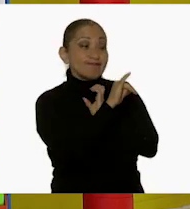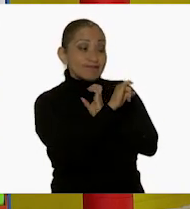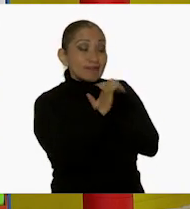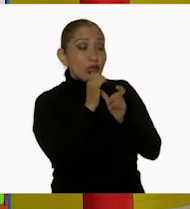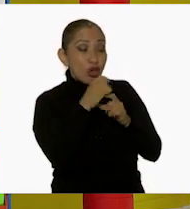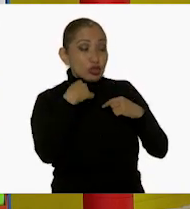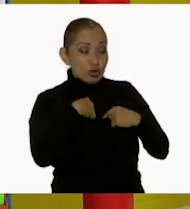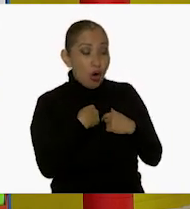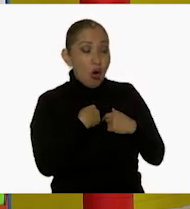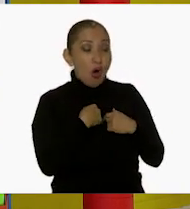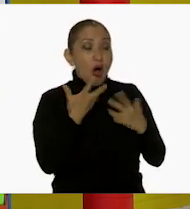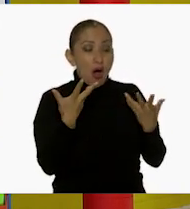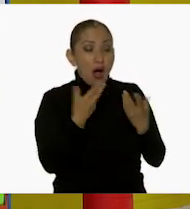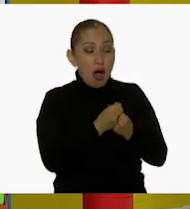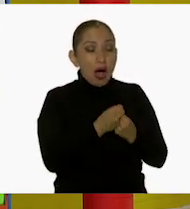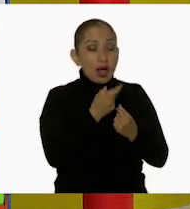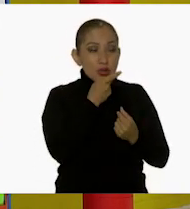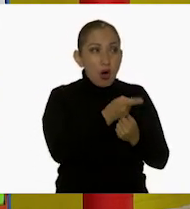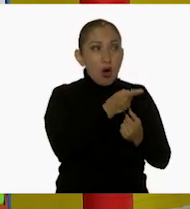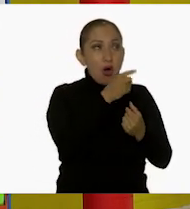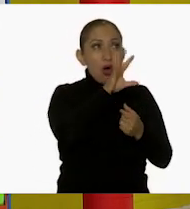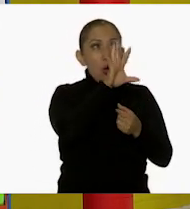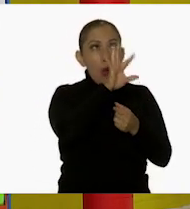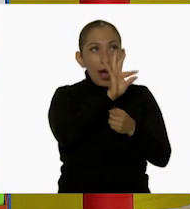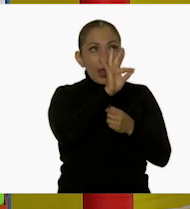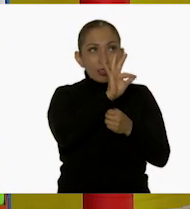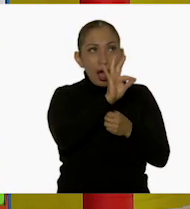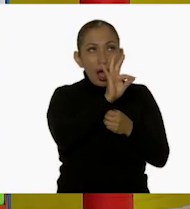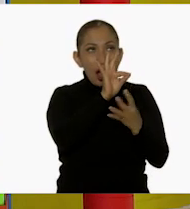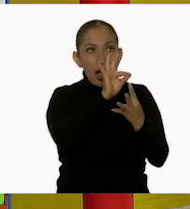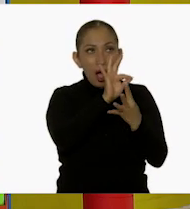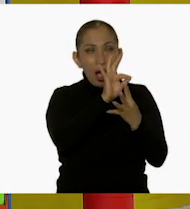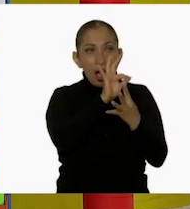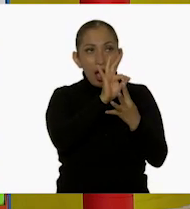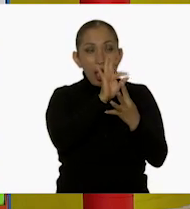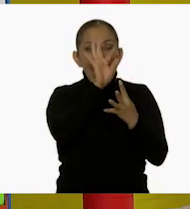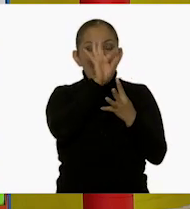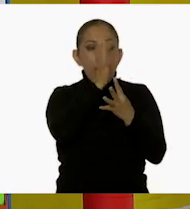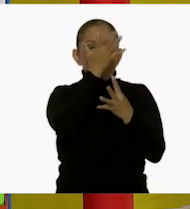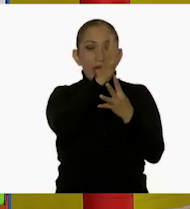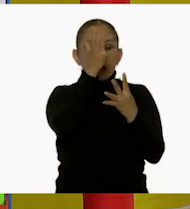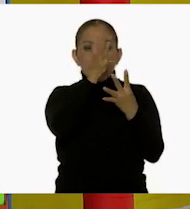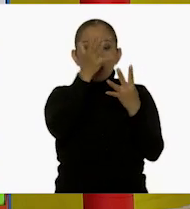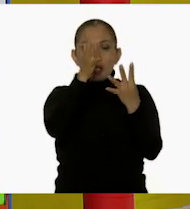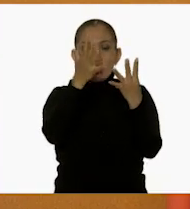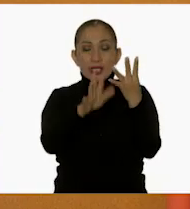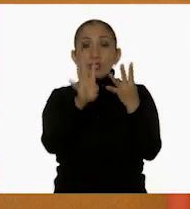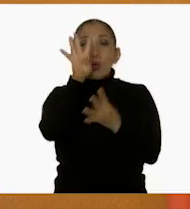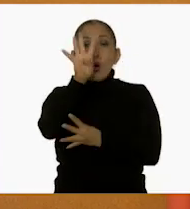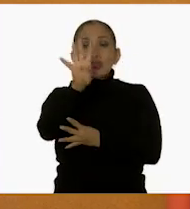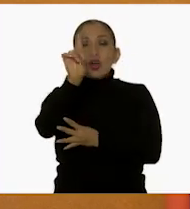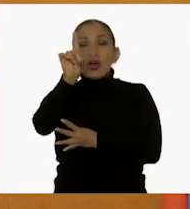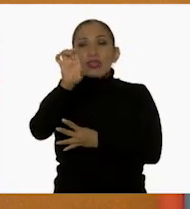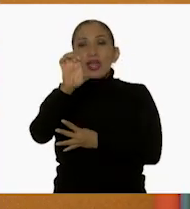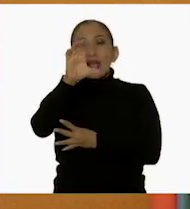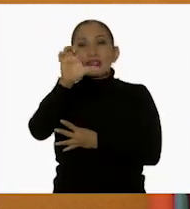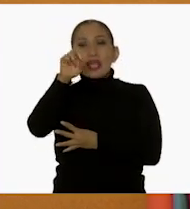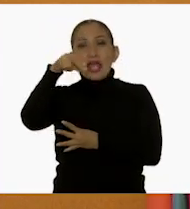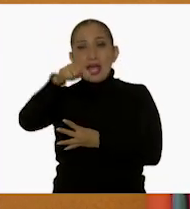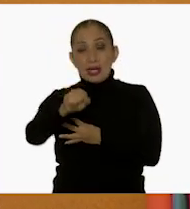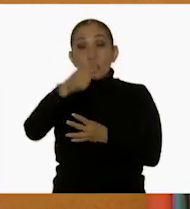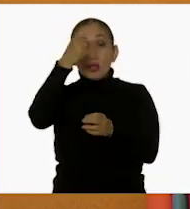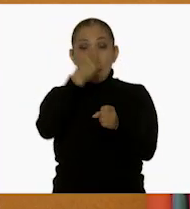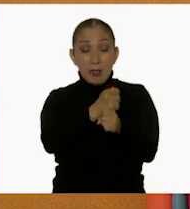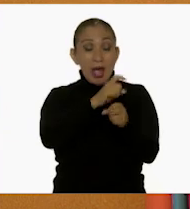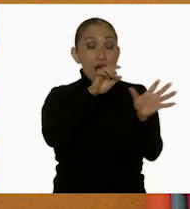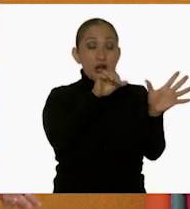Entonces, yo iba contando contigo y conté 40, o sea, cuatro decenas, que son 40 unidades. Justamente, al primer tiro